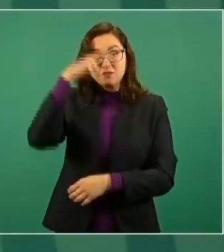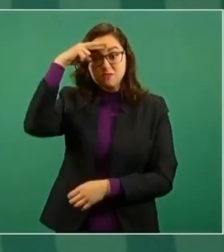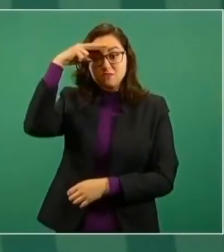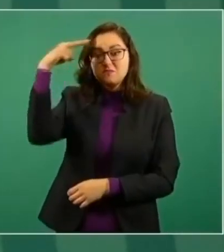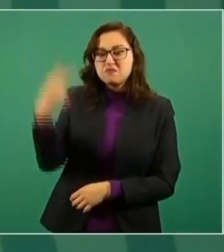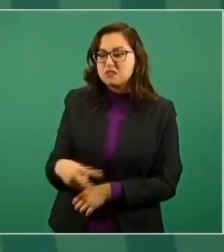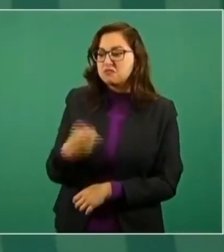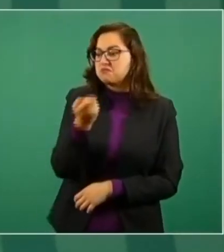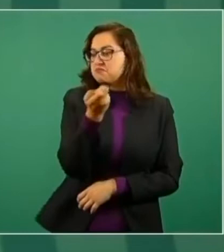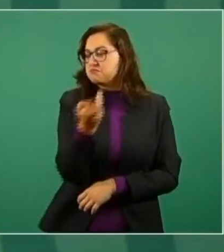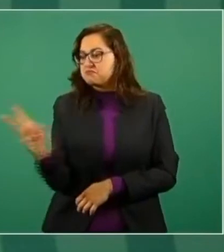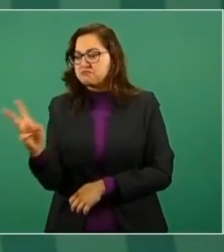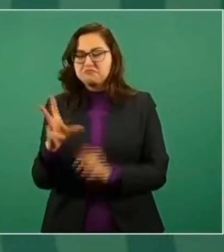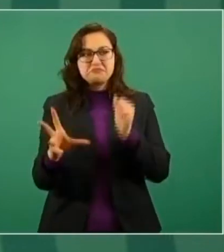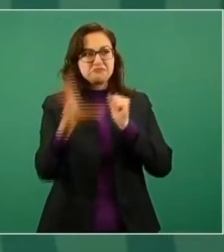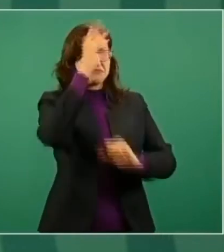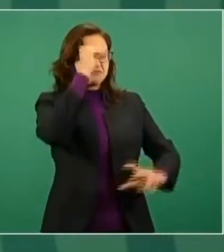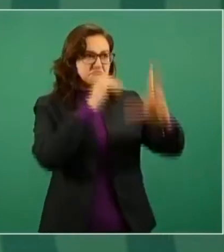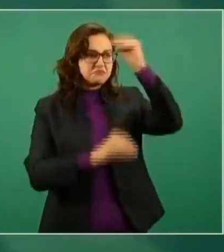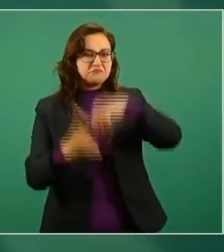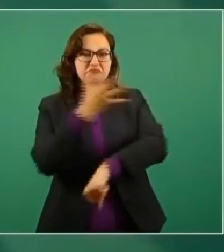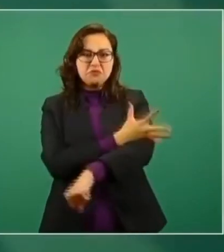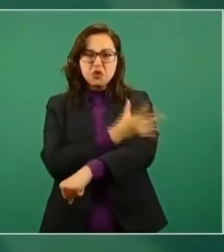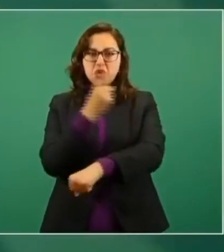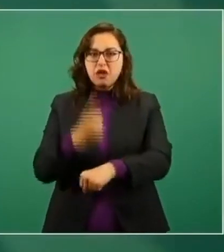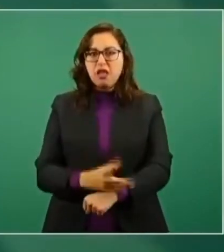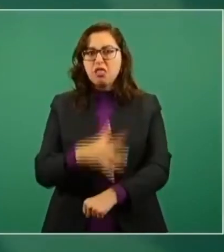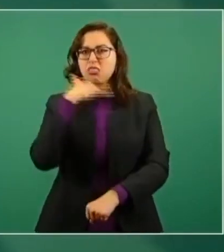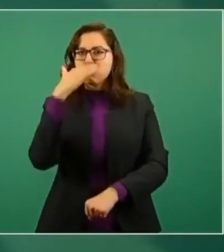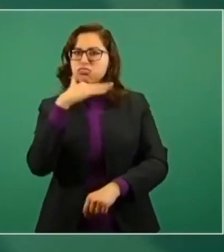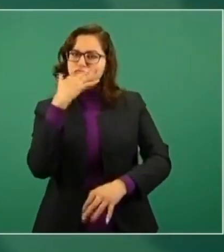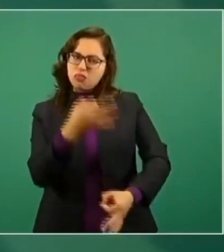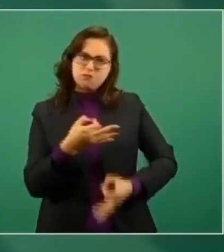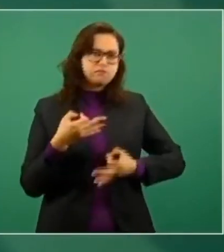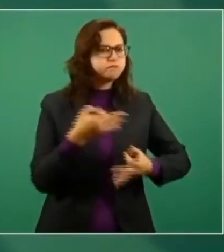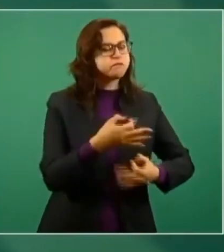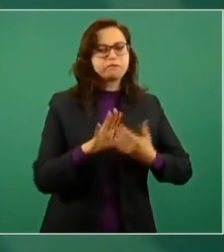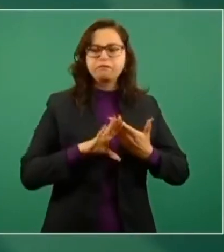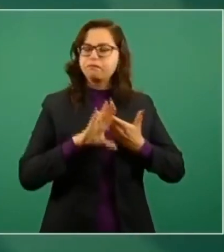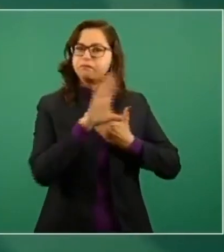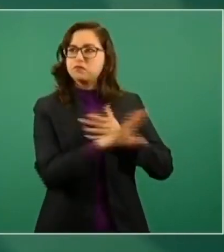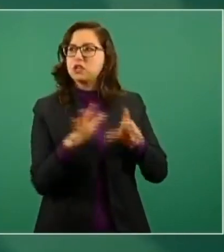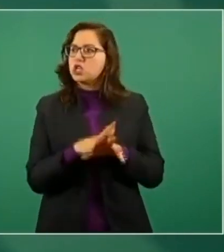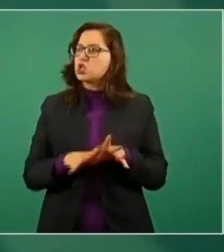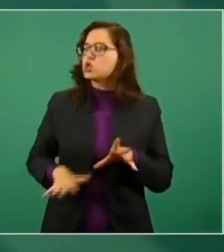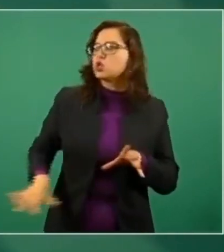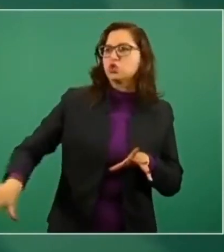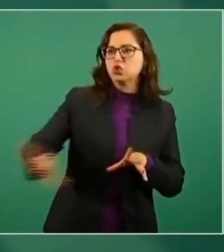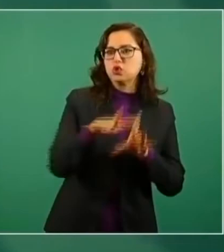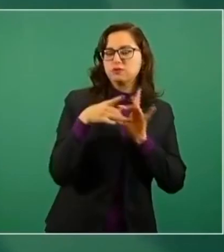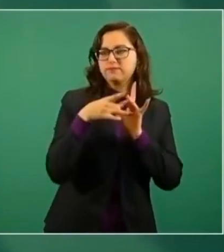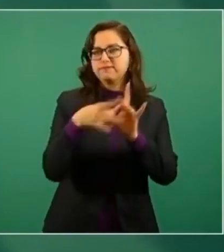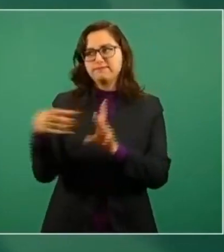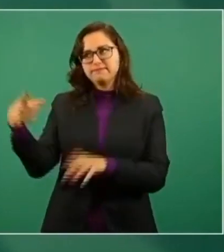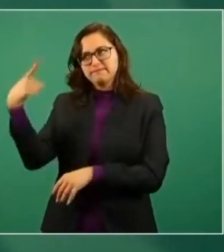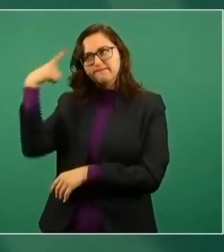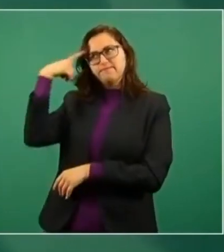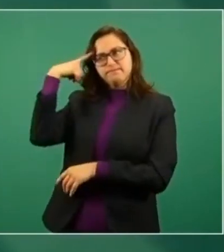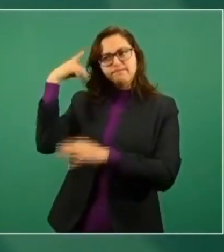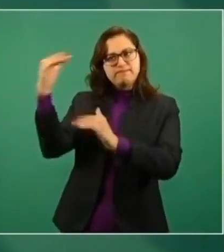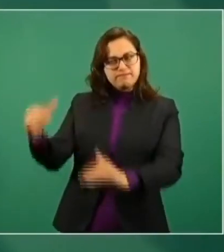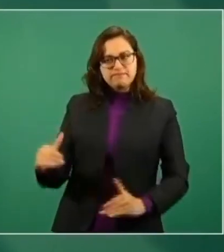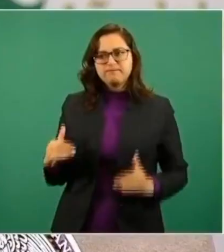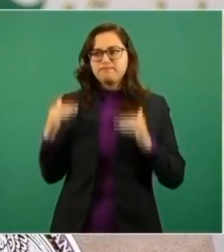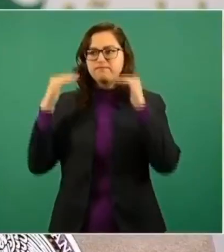crisis de la pandemia. Asimismo dijo sentirse triste al despedirse de las maestras y maestros, padres de familia y alumnos, y